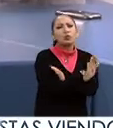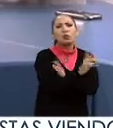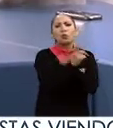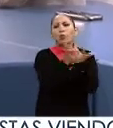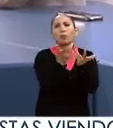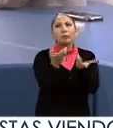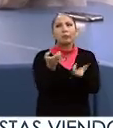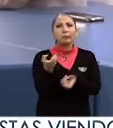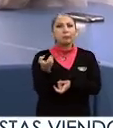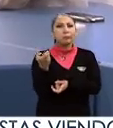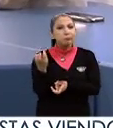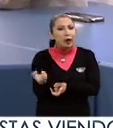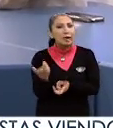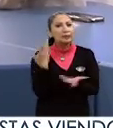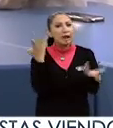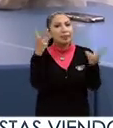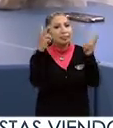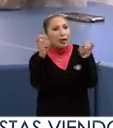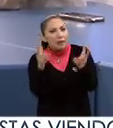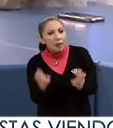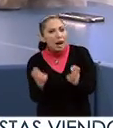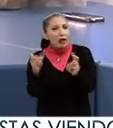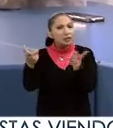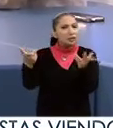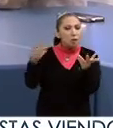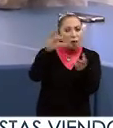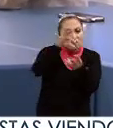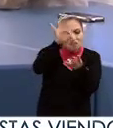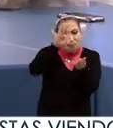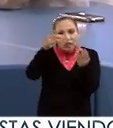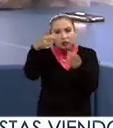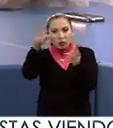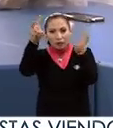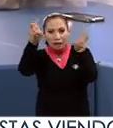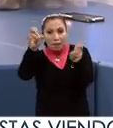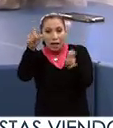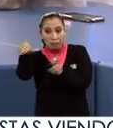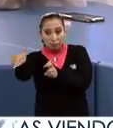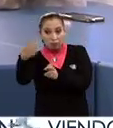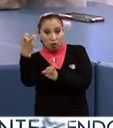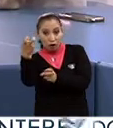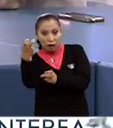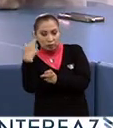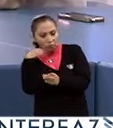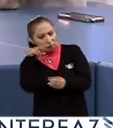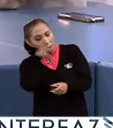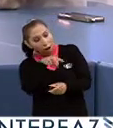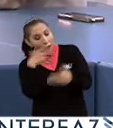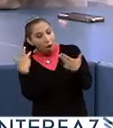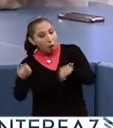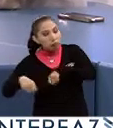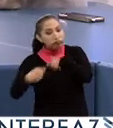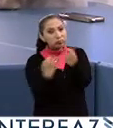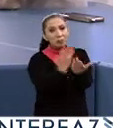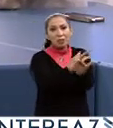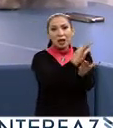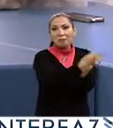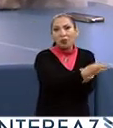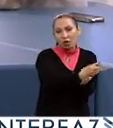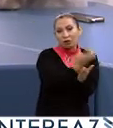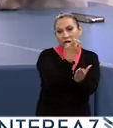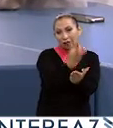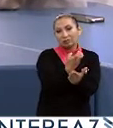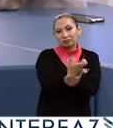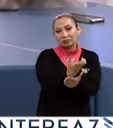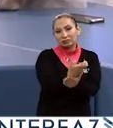esta, esta, las temáticas, las aristas de su tema, por la cual fue premiada con